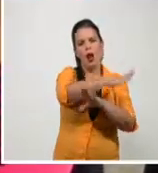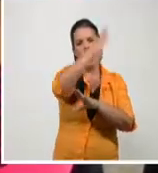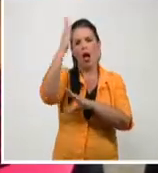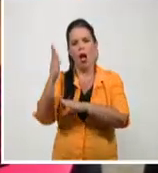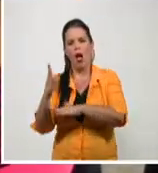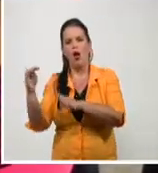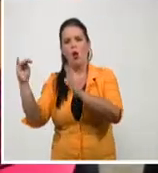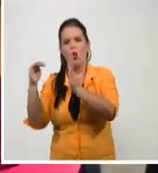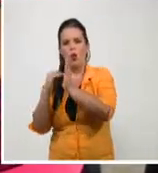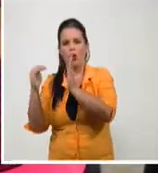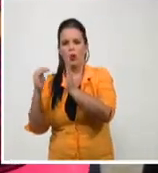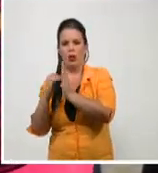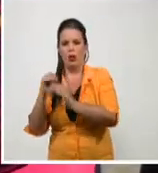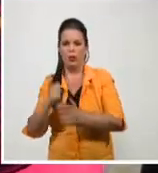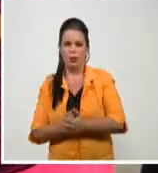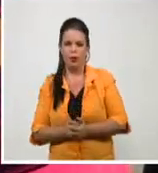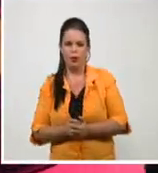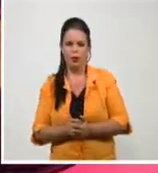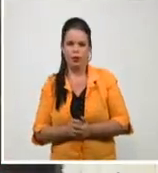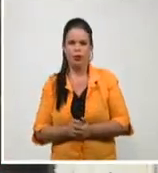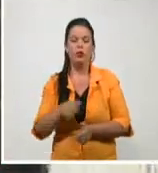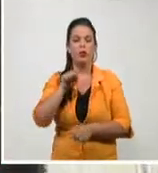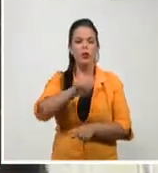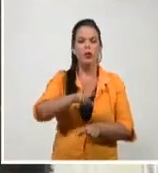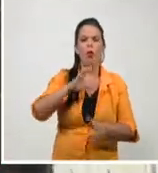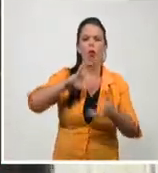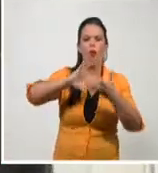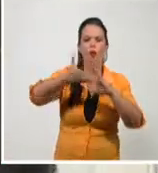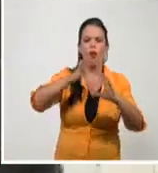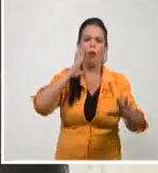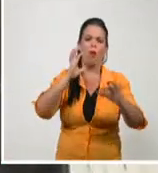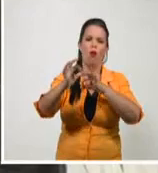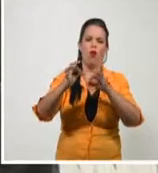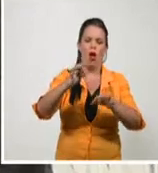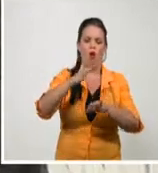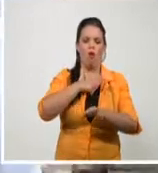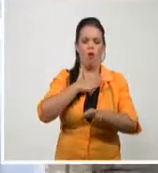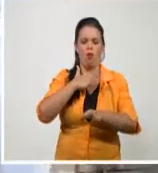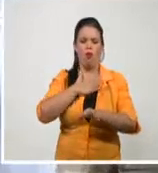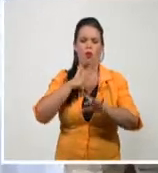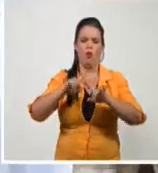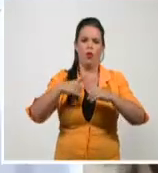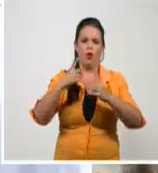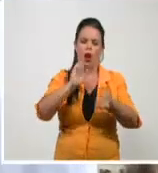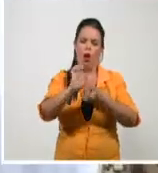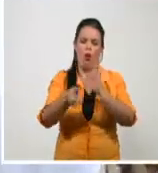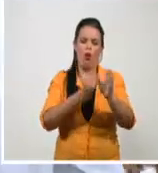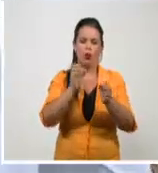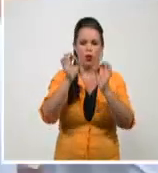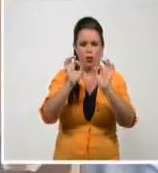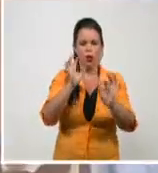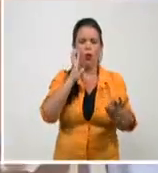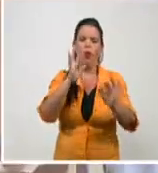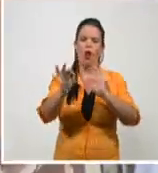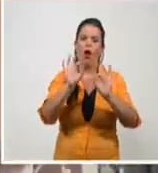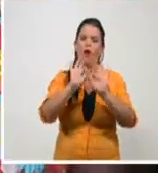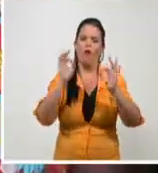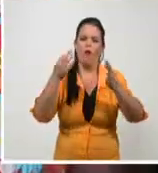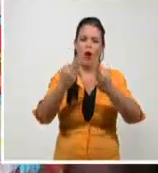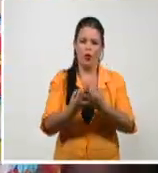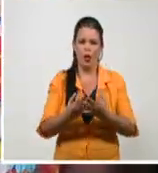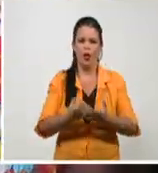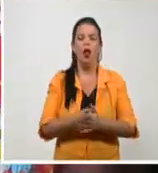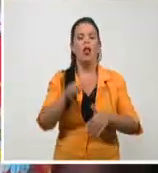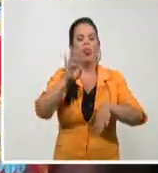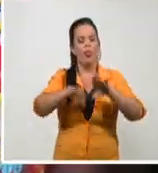transita la provincia con el instinto de conservación propio y percepción de riesgo para la protección de nuestra familia dependerá de